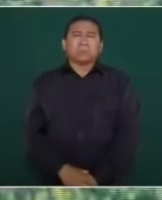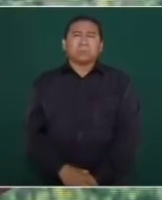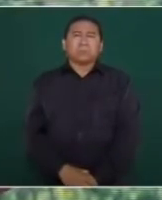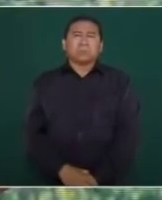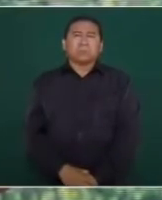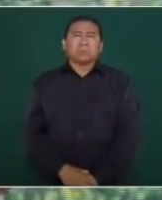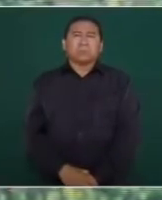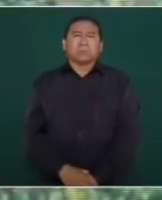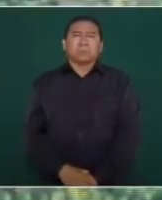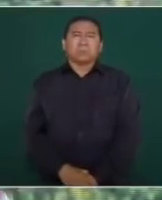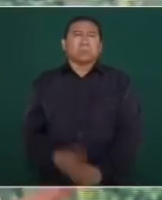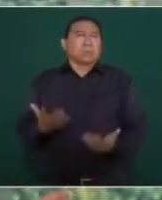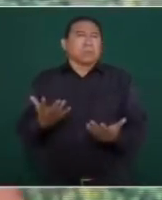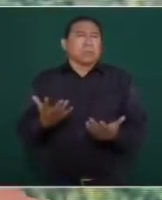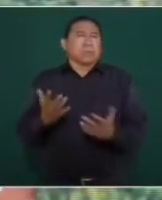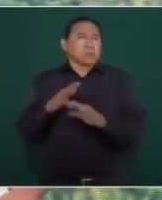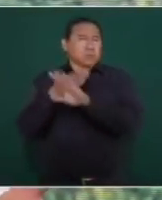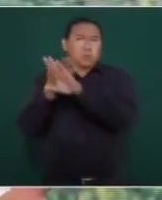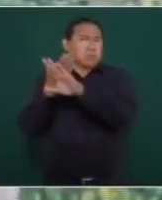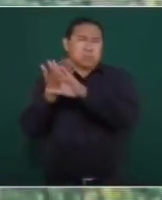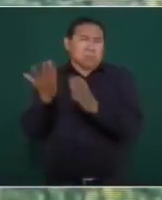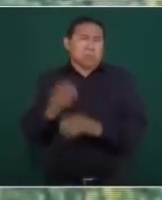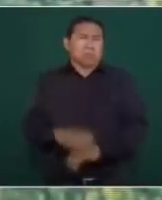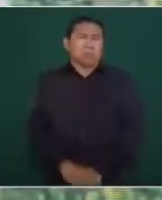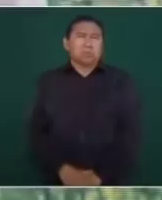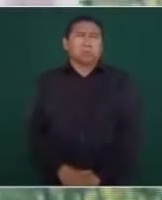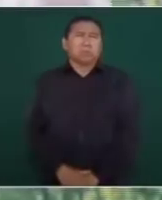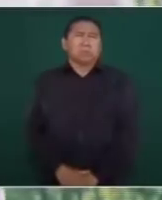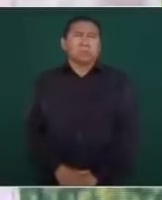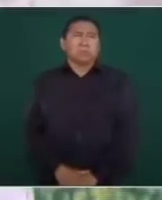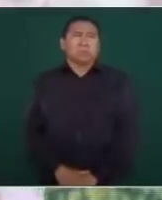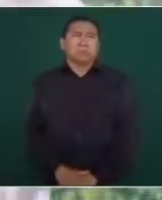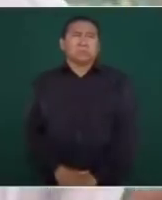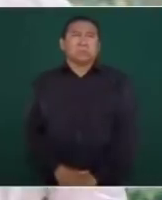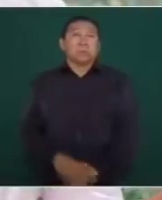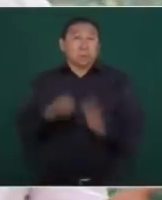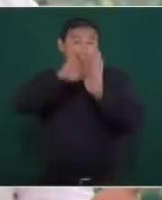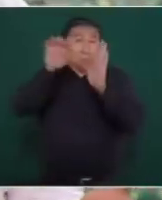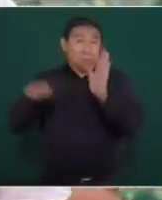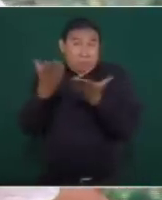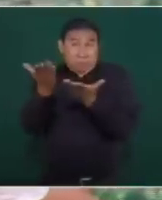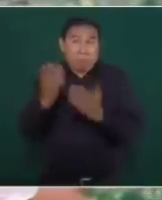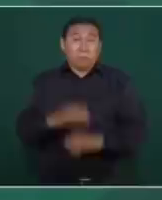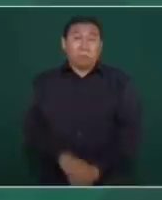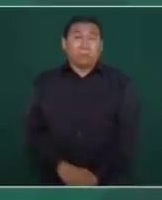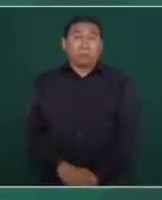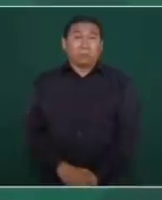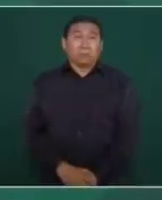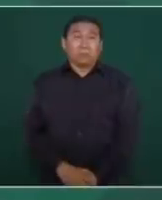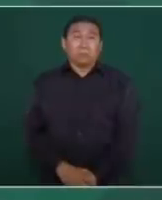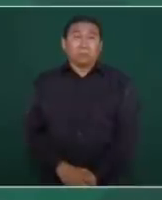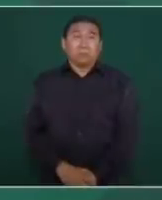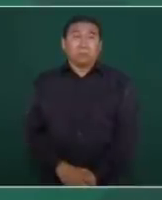También nosotros no estamos en contra de eso, nada más lo pusimos de ejemplo, porque